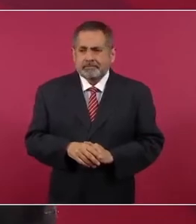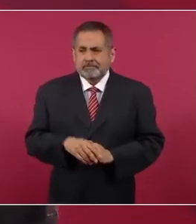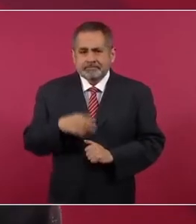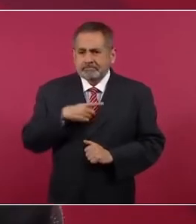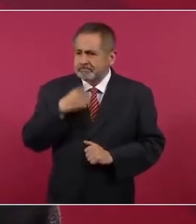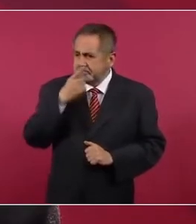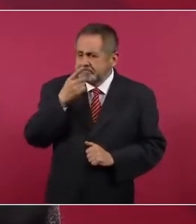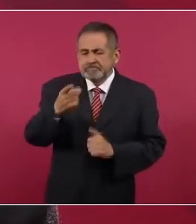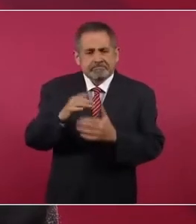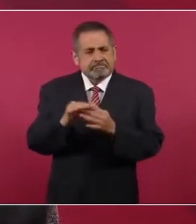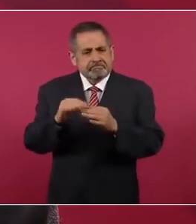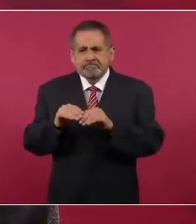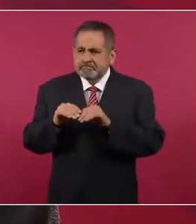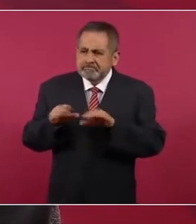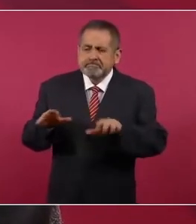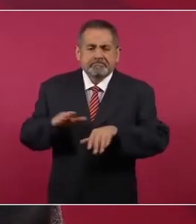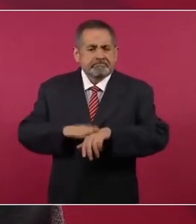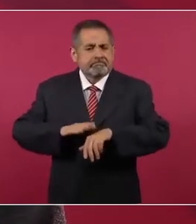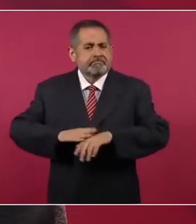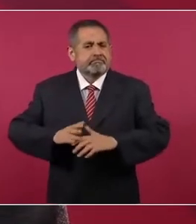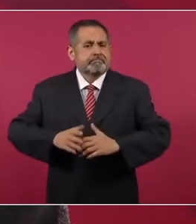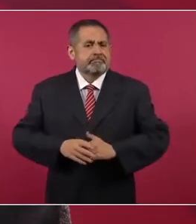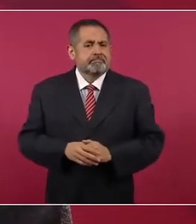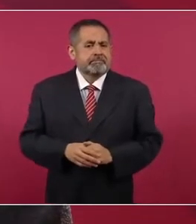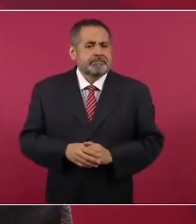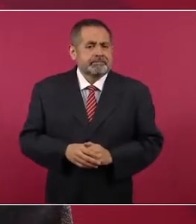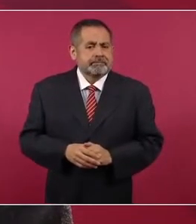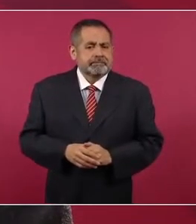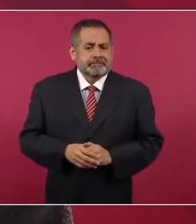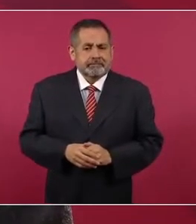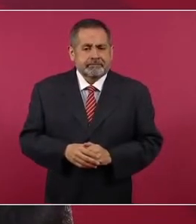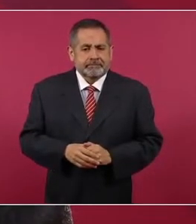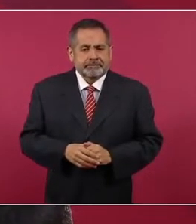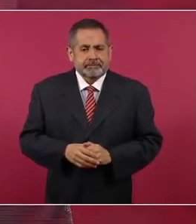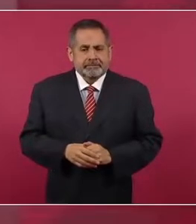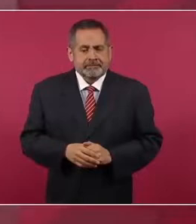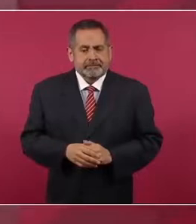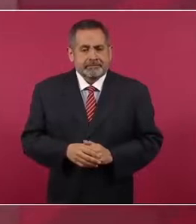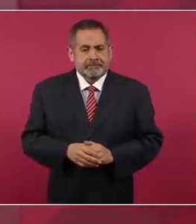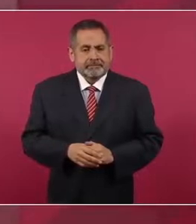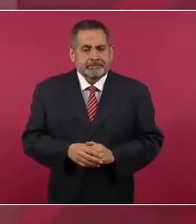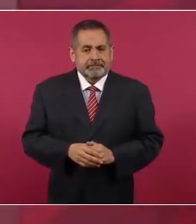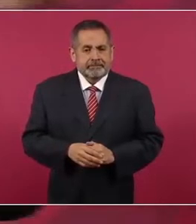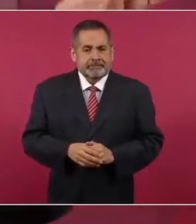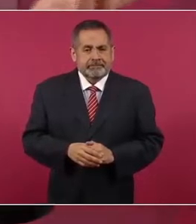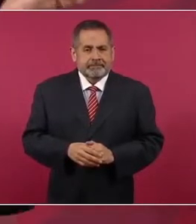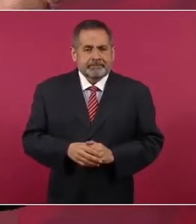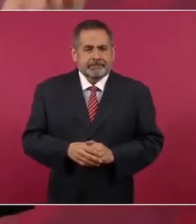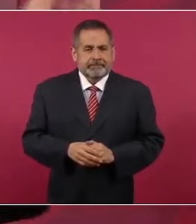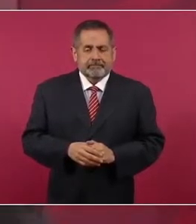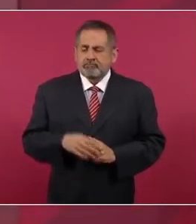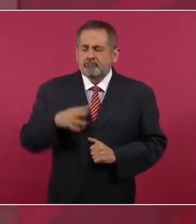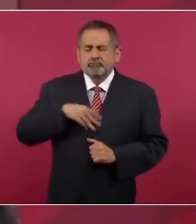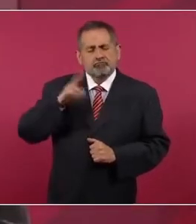pues somos